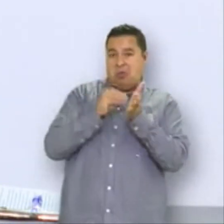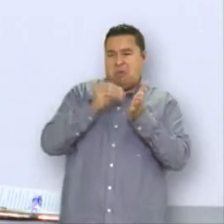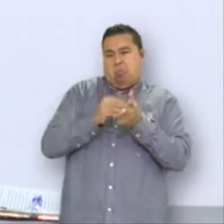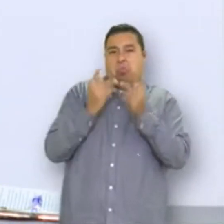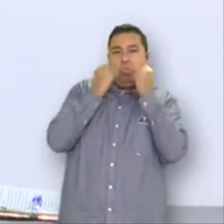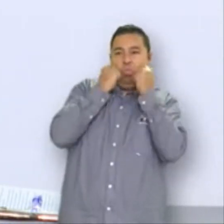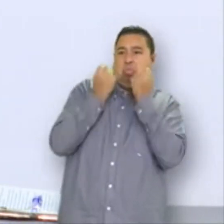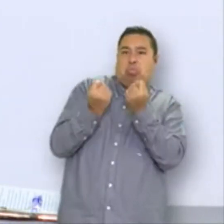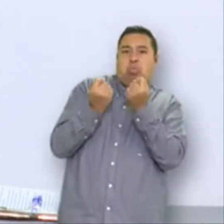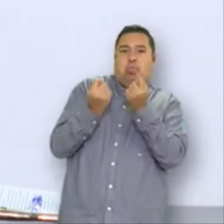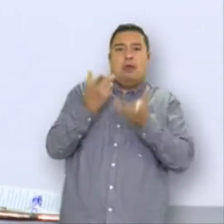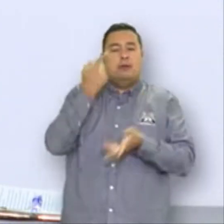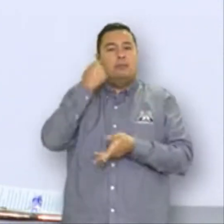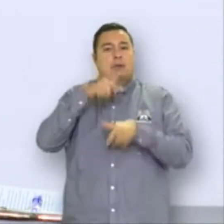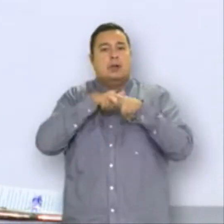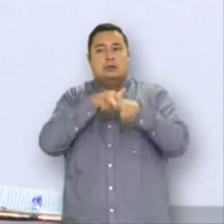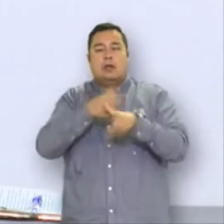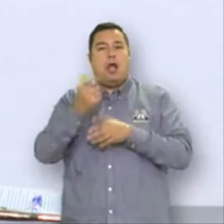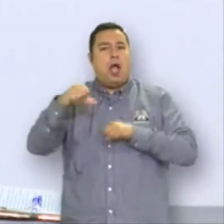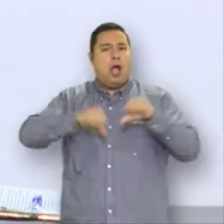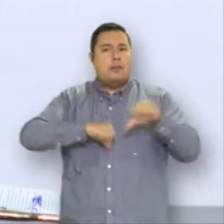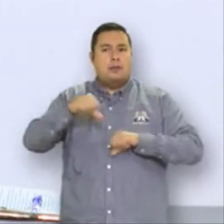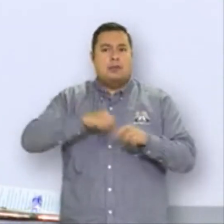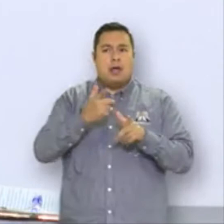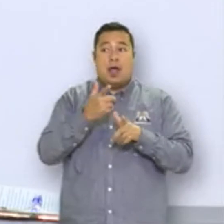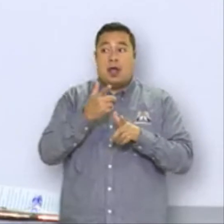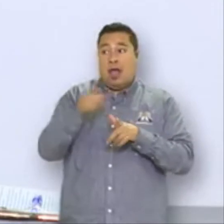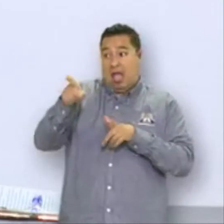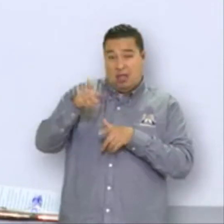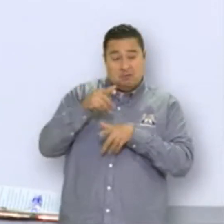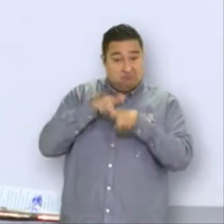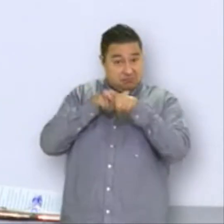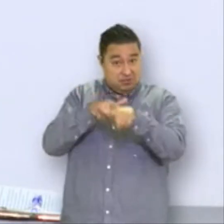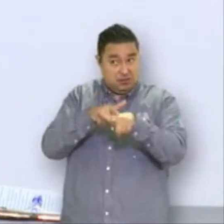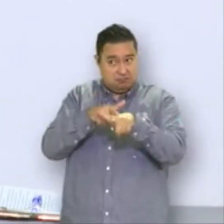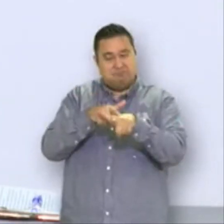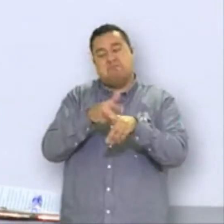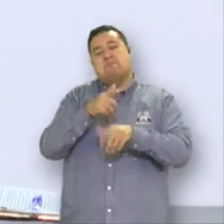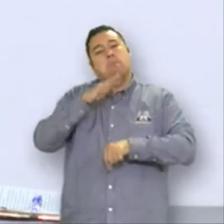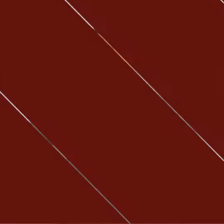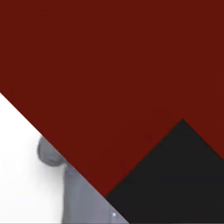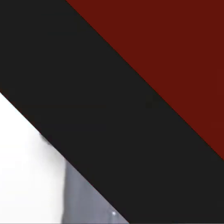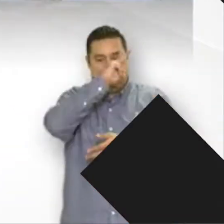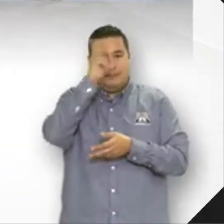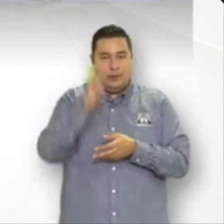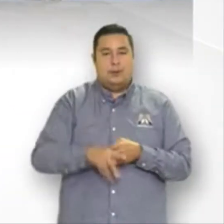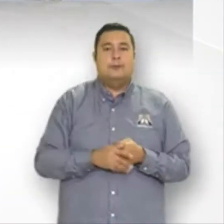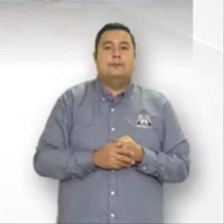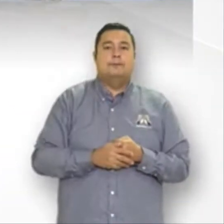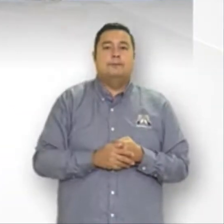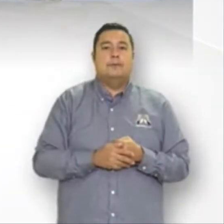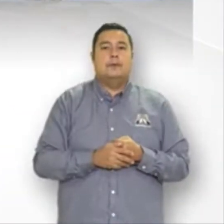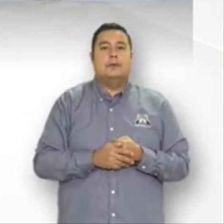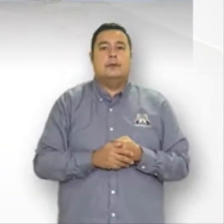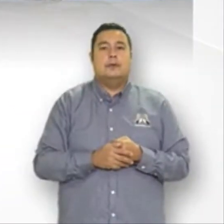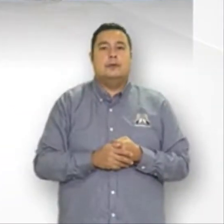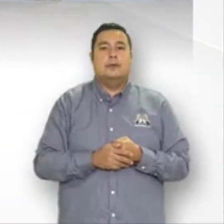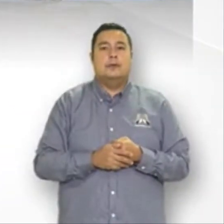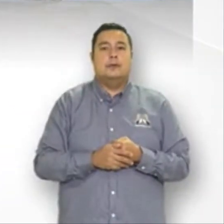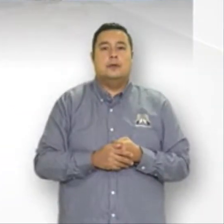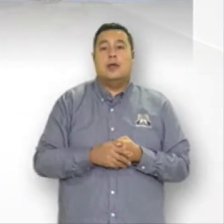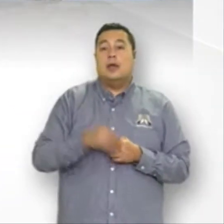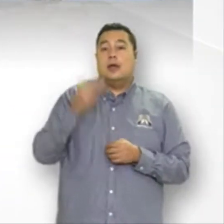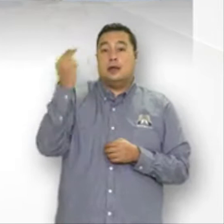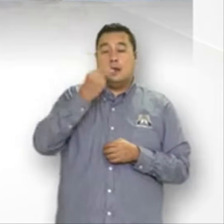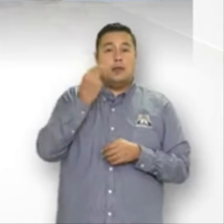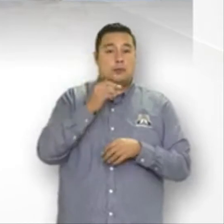sigamos haciendo actividades que en este momento no son factibles, los contagios se van a seguir dando. Asimismo, dijo que no es el momento